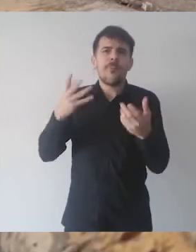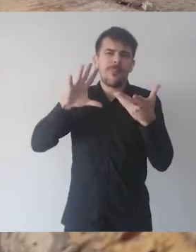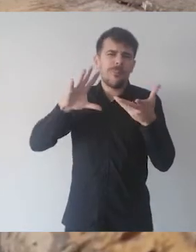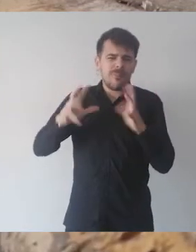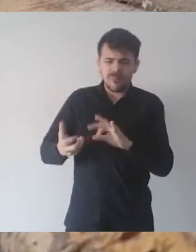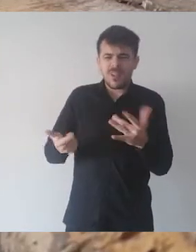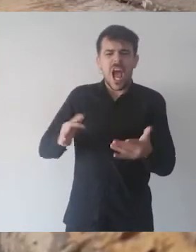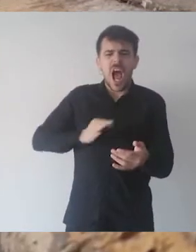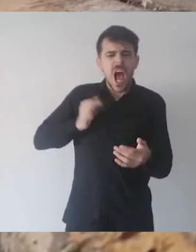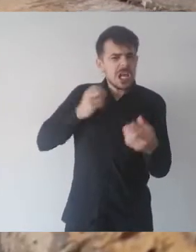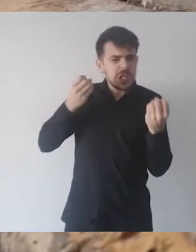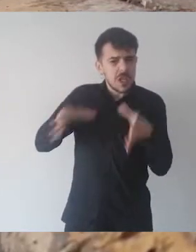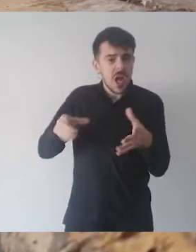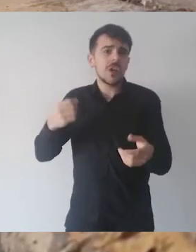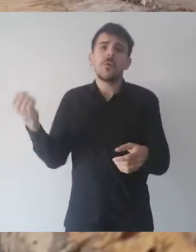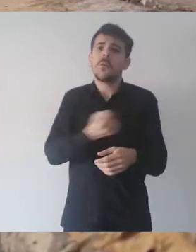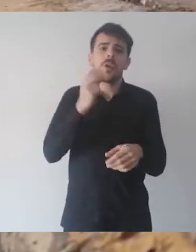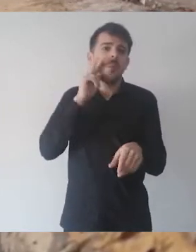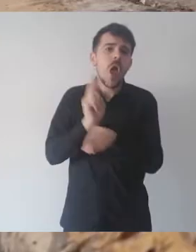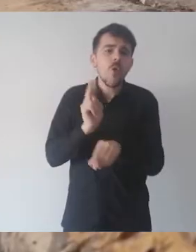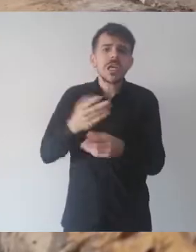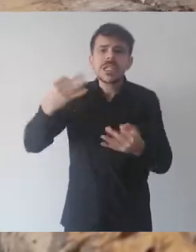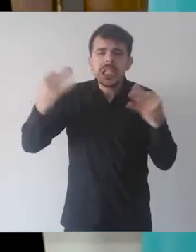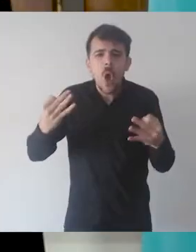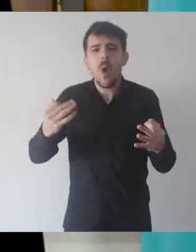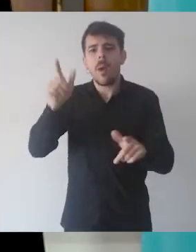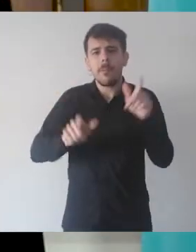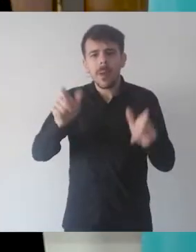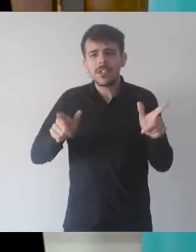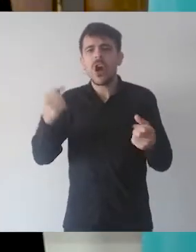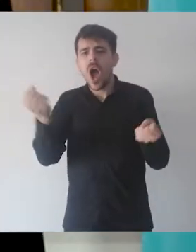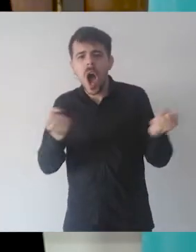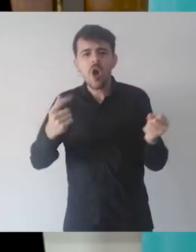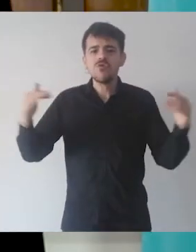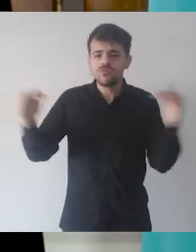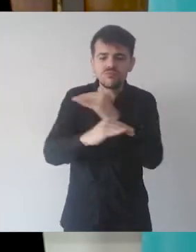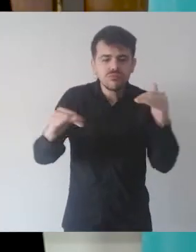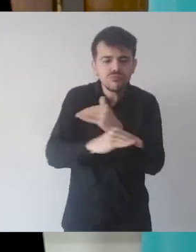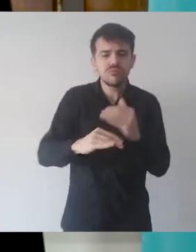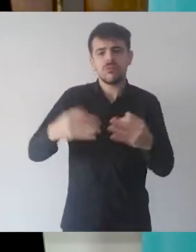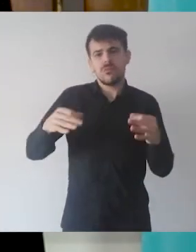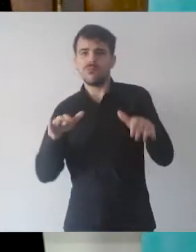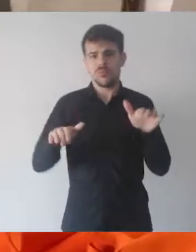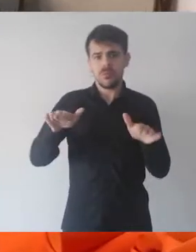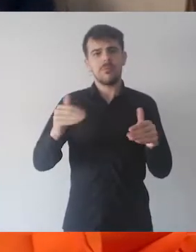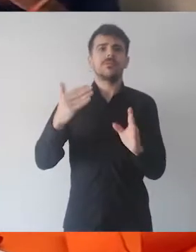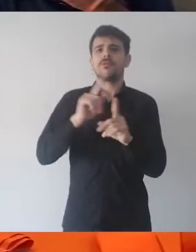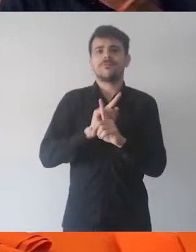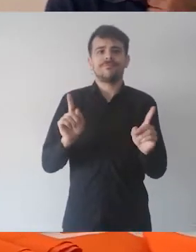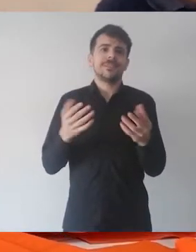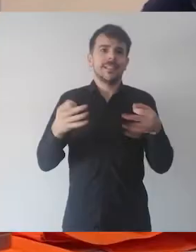la transitabilidad y seguridad de los vecinos. En el taller textil municipal se continúa trabajando,